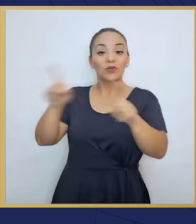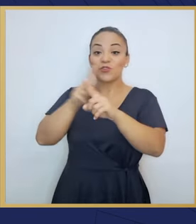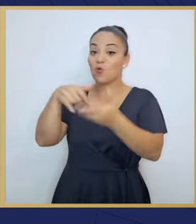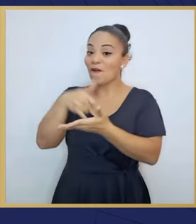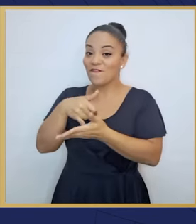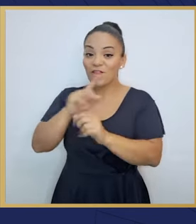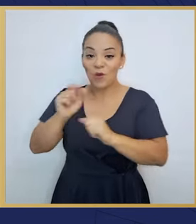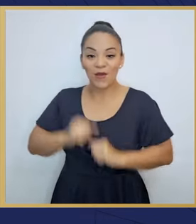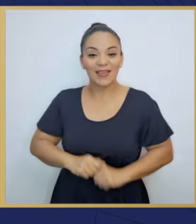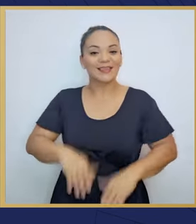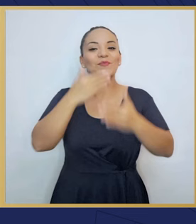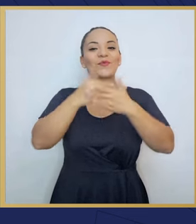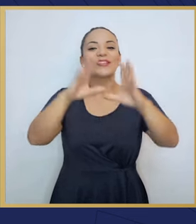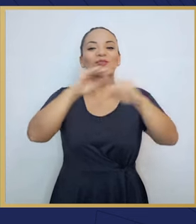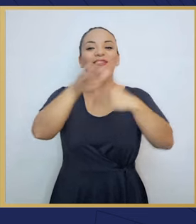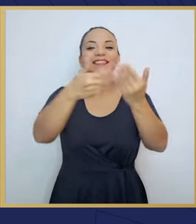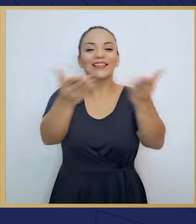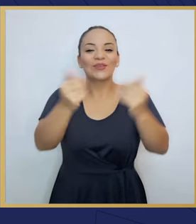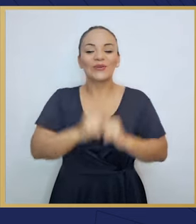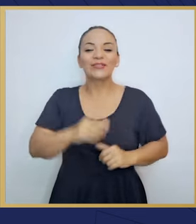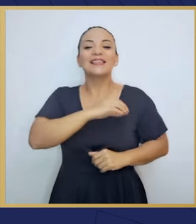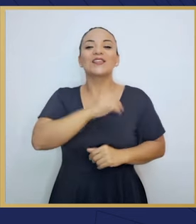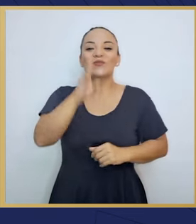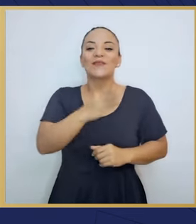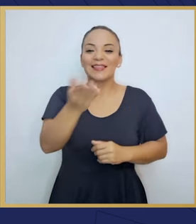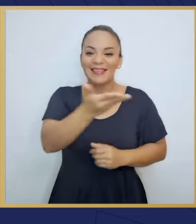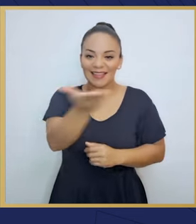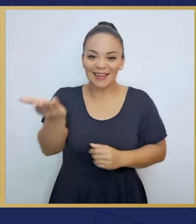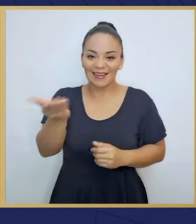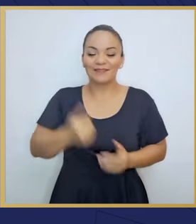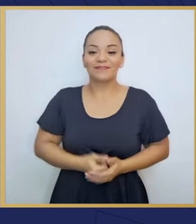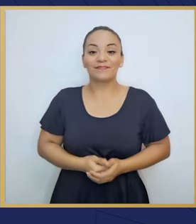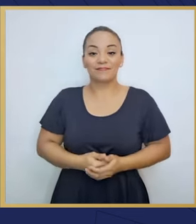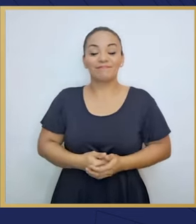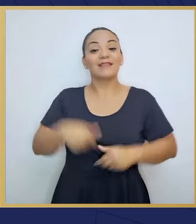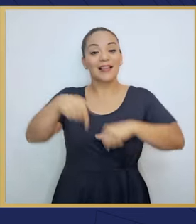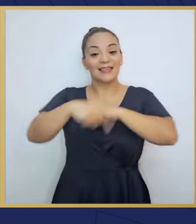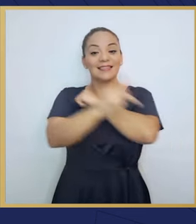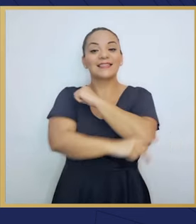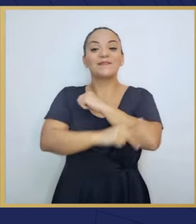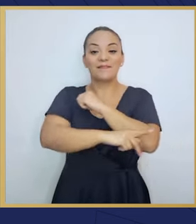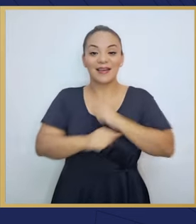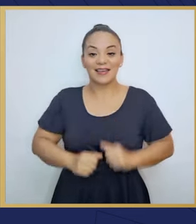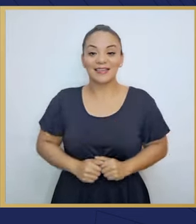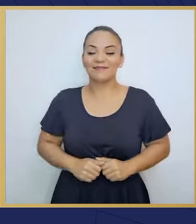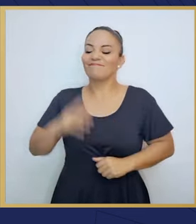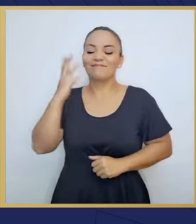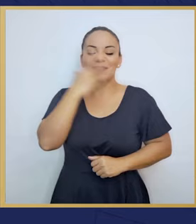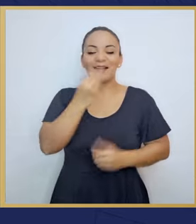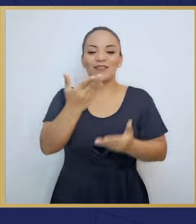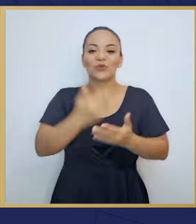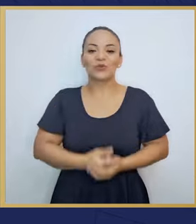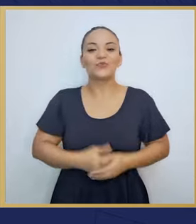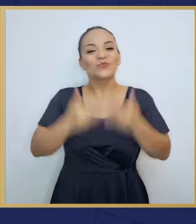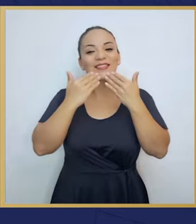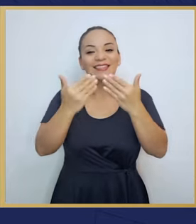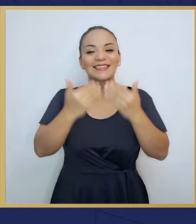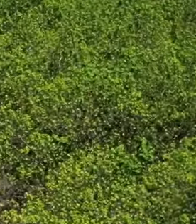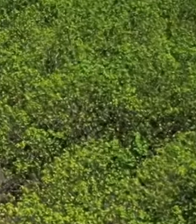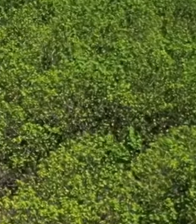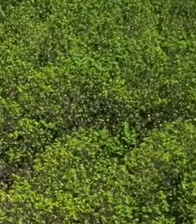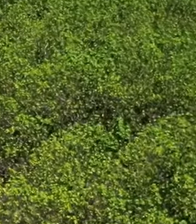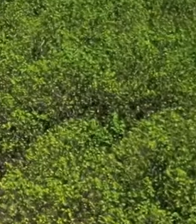noches a todos y que Dios nos bendiga, porque esta parte es maravillosa. Muchas gracias. No aflojaremos.